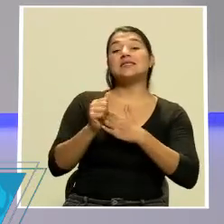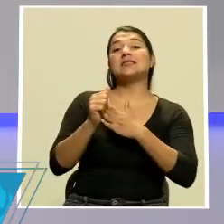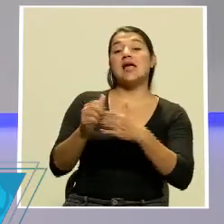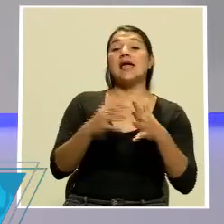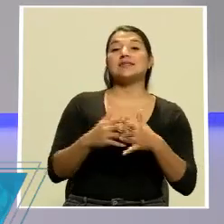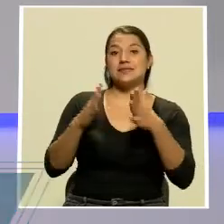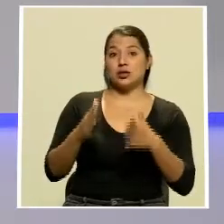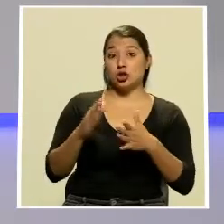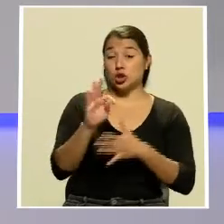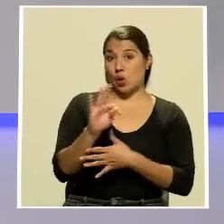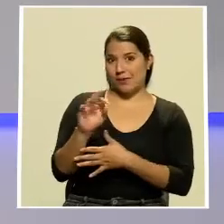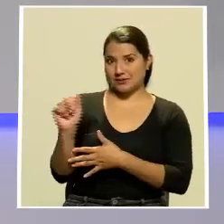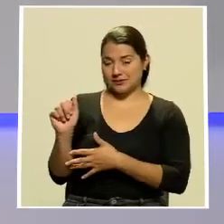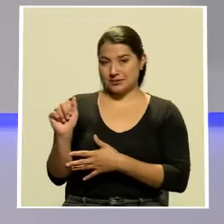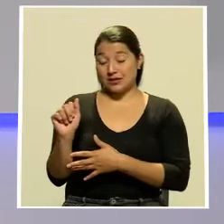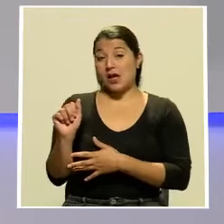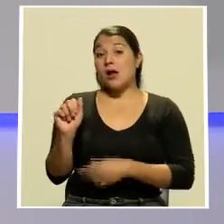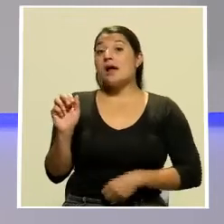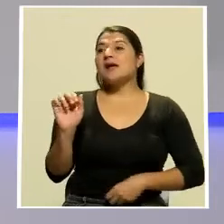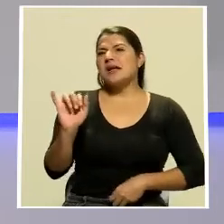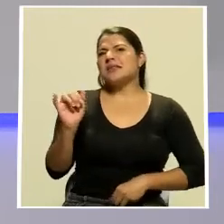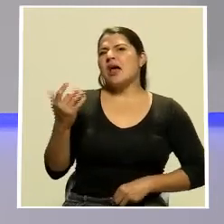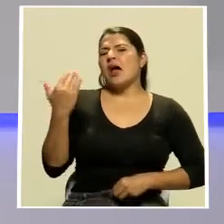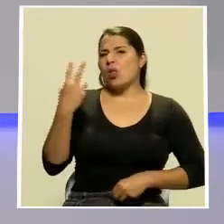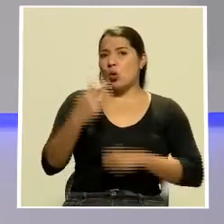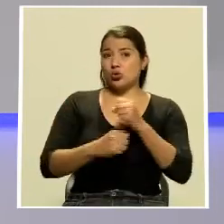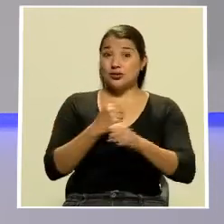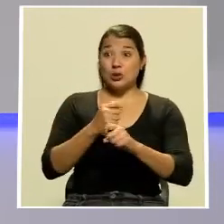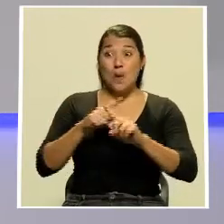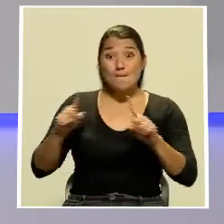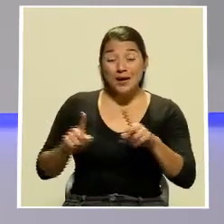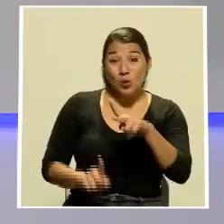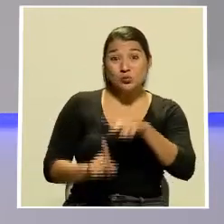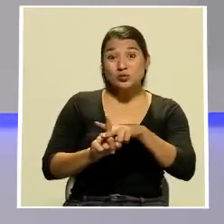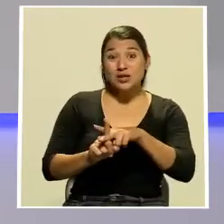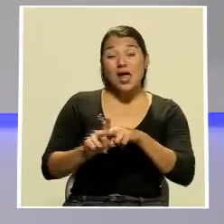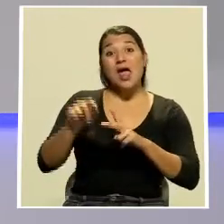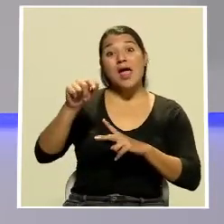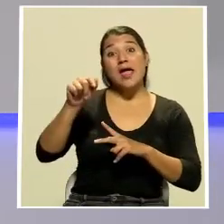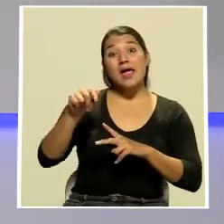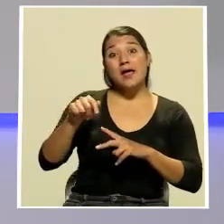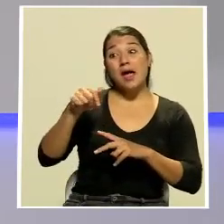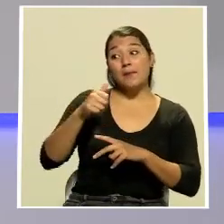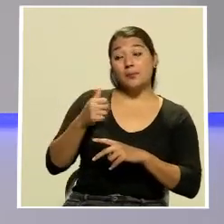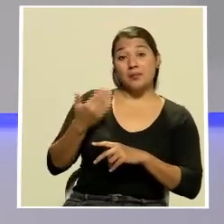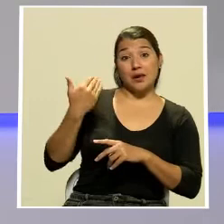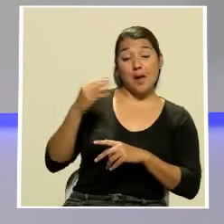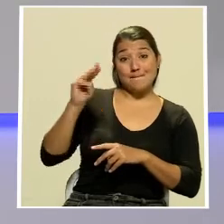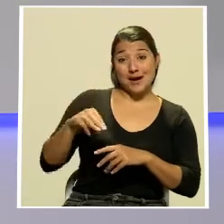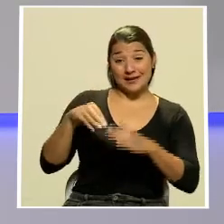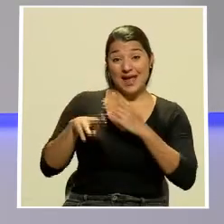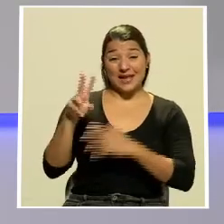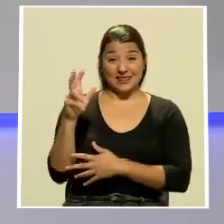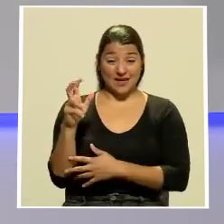Paul Thomas Anderson esta aunque como dije es de hace un par de años estrenó este martes en Netflix Costa Rica por otra parte tenemos